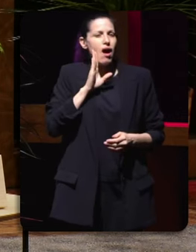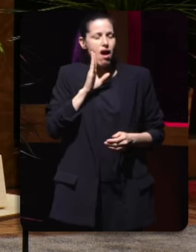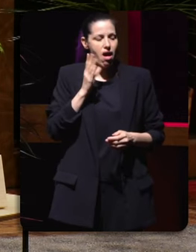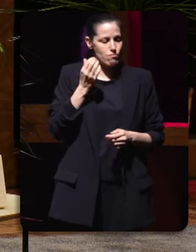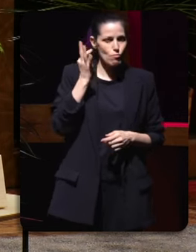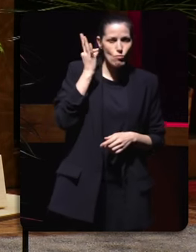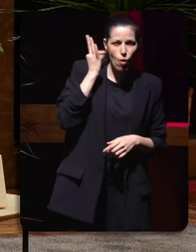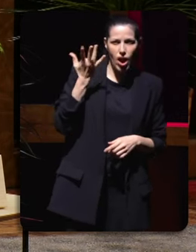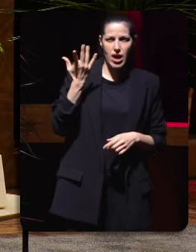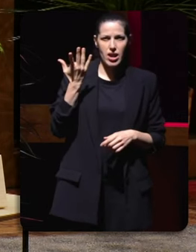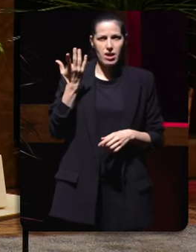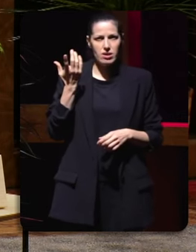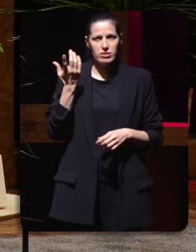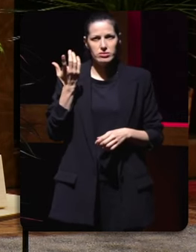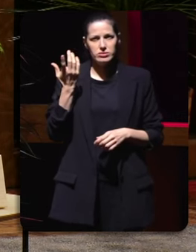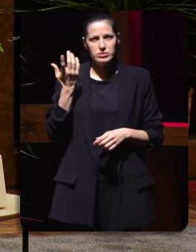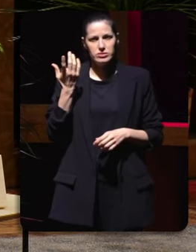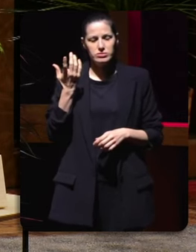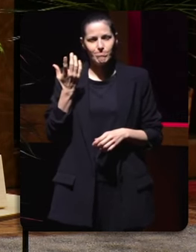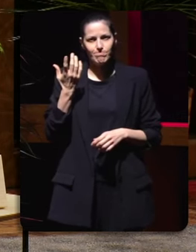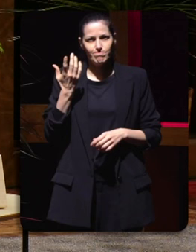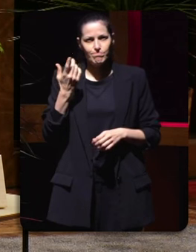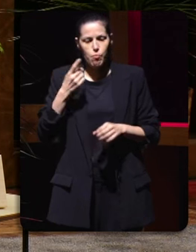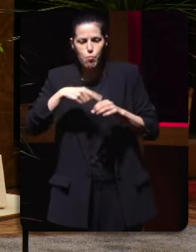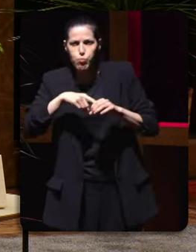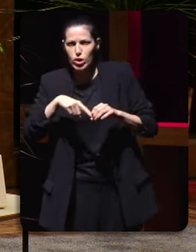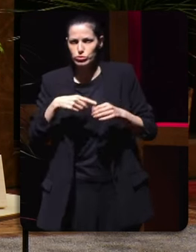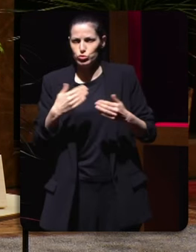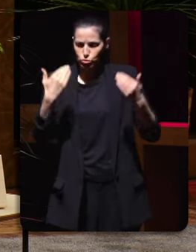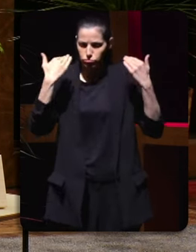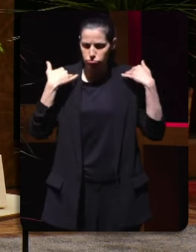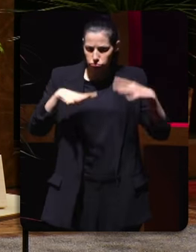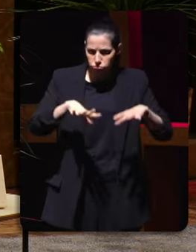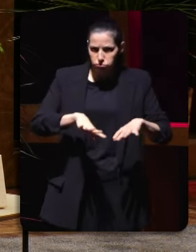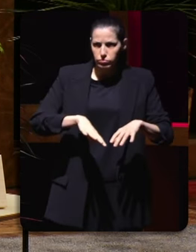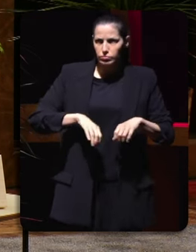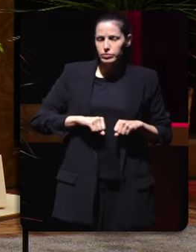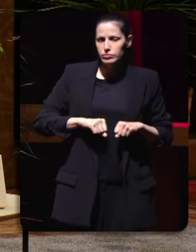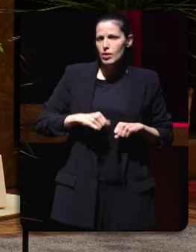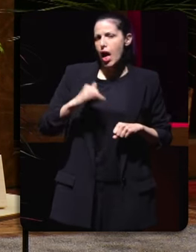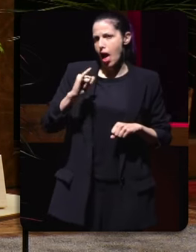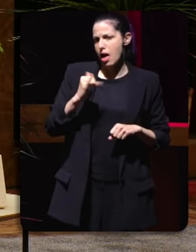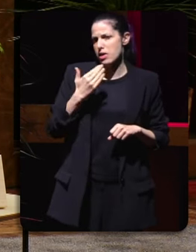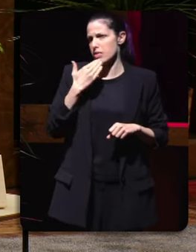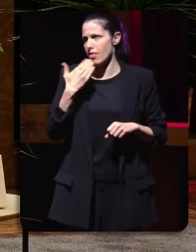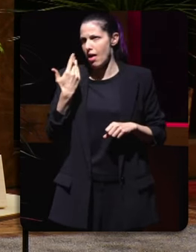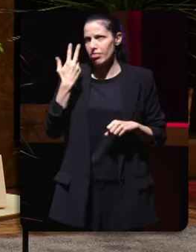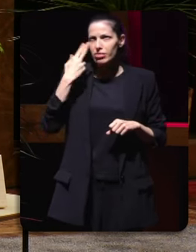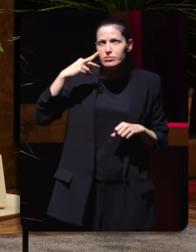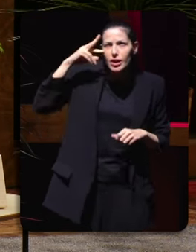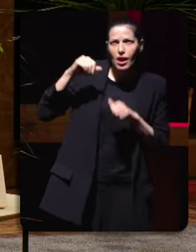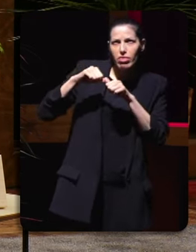mulleres cando chegamos aos postos somos digamos que temos unha experiencia e unha sapiencia